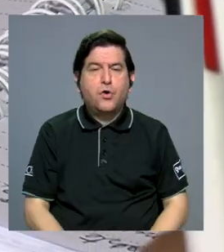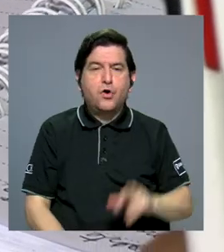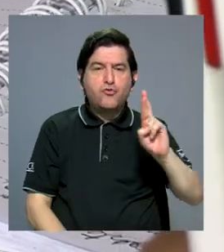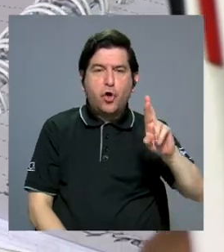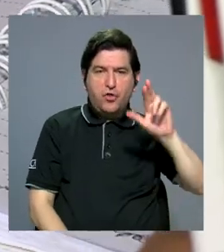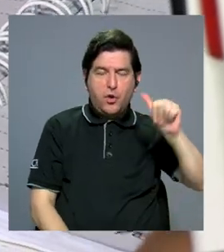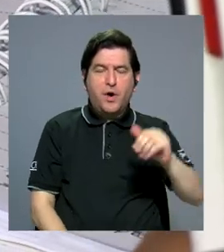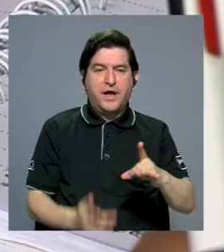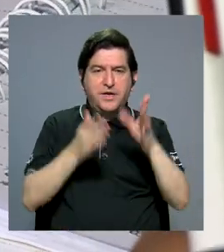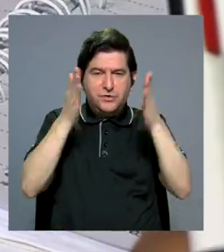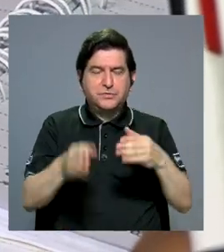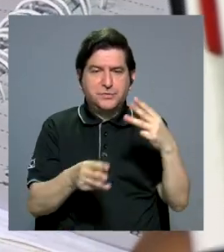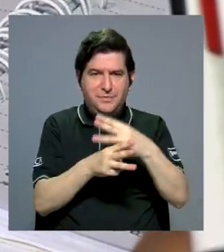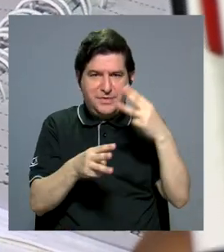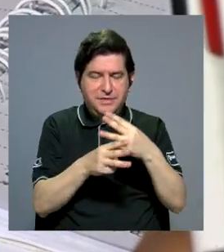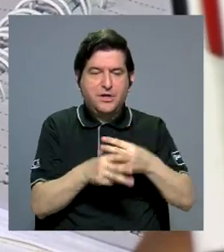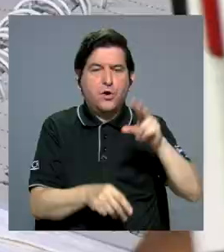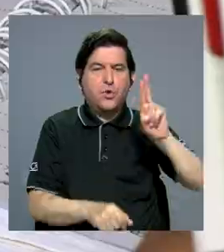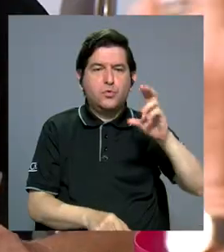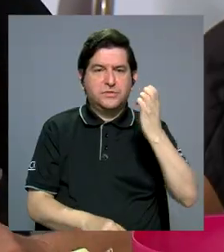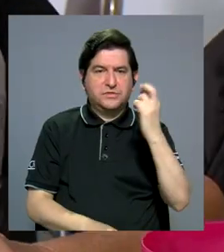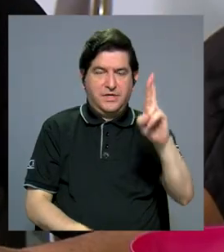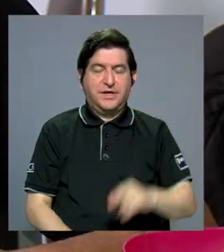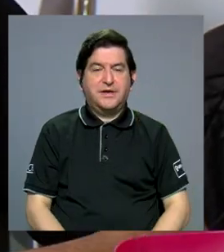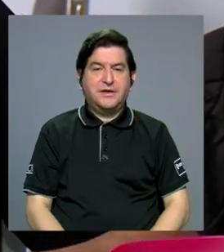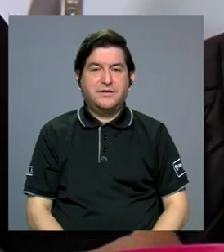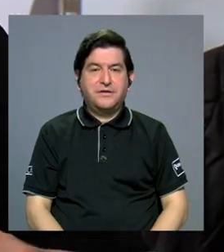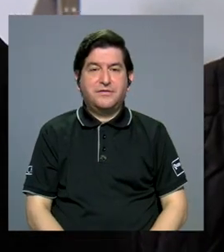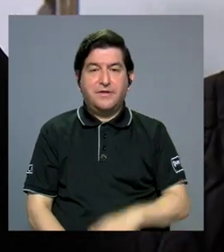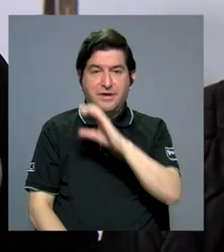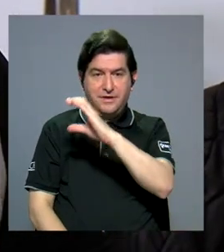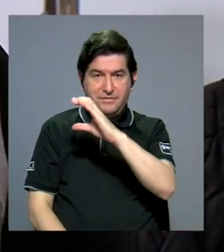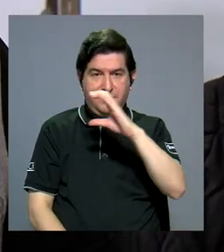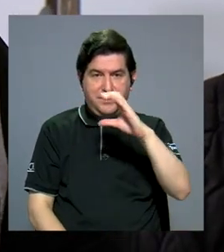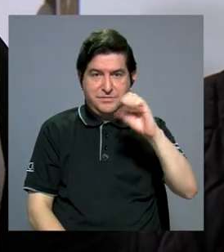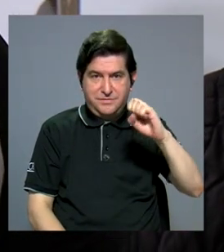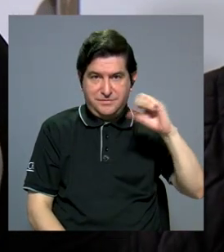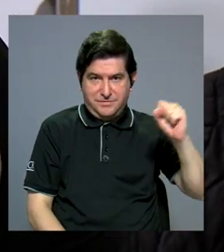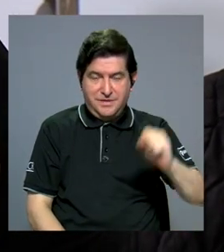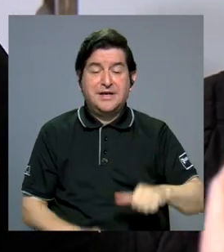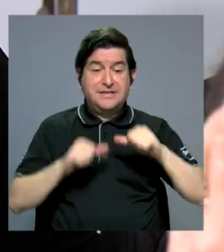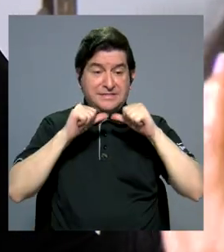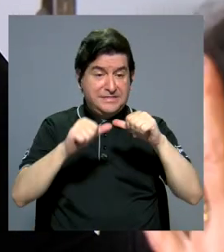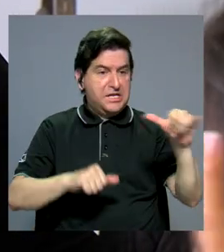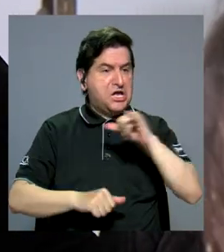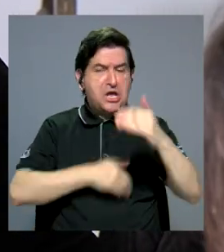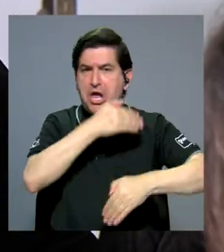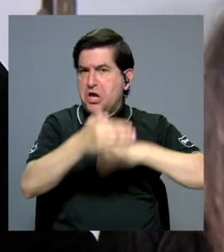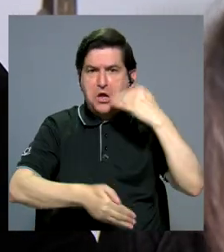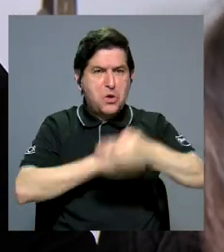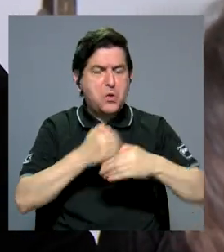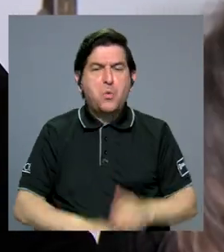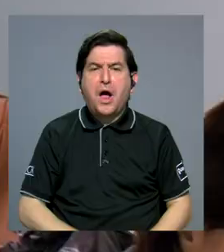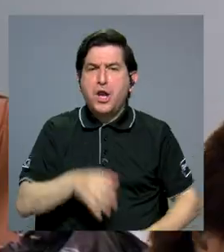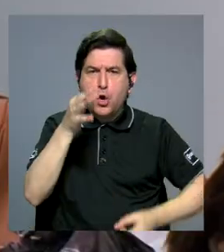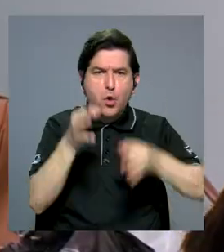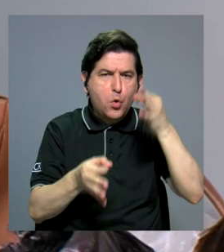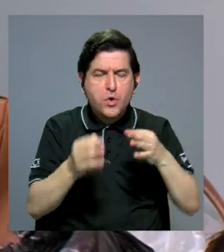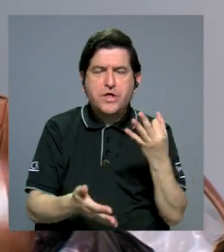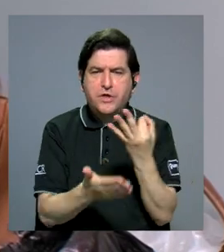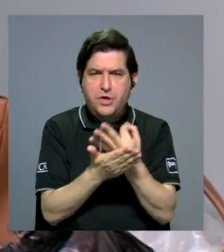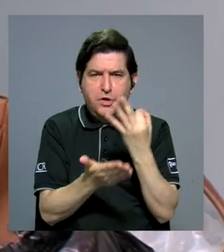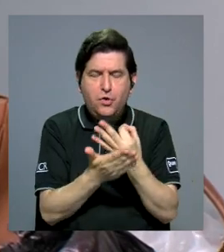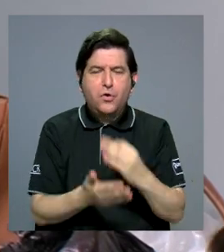Rodrigo Arias, actuario matemático de la UCR, si la Caja Costarricense de Seguro Social sigue por el mismo camino a nivel jurídico,